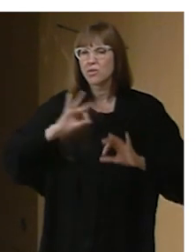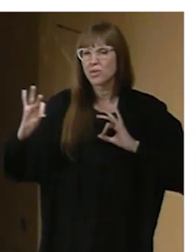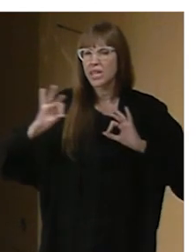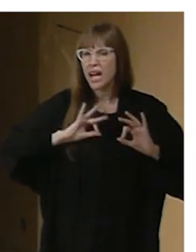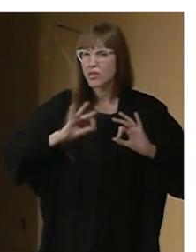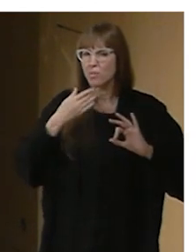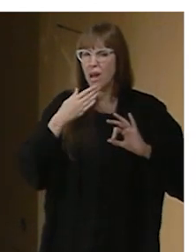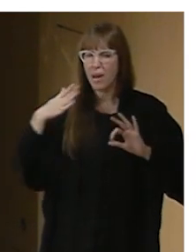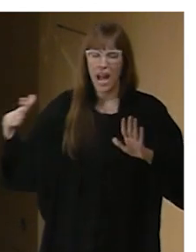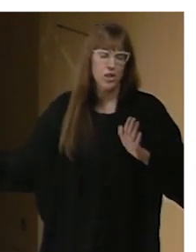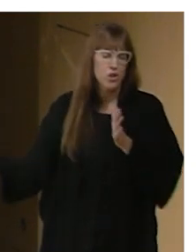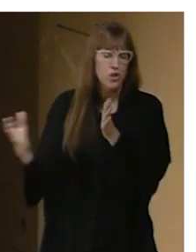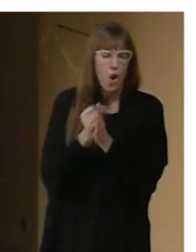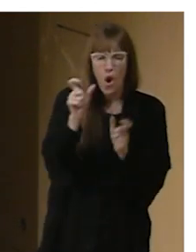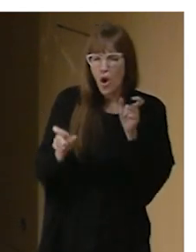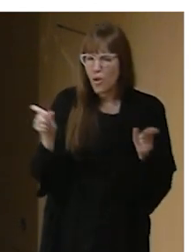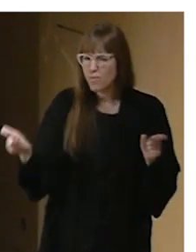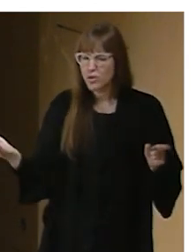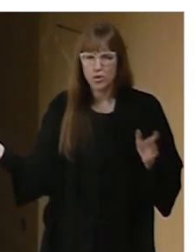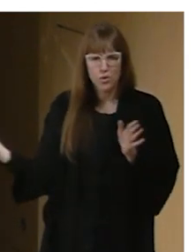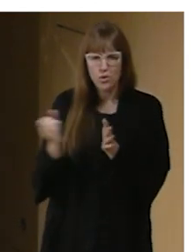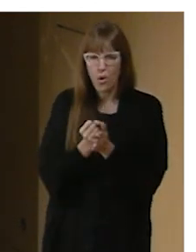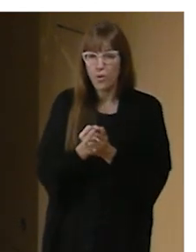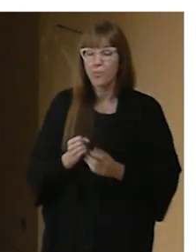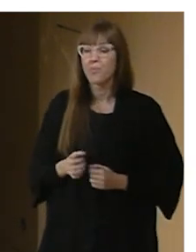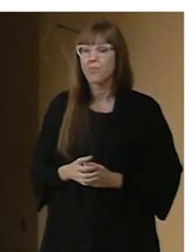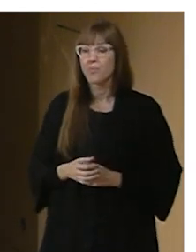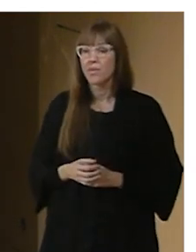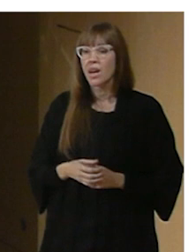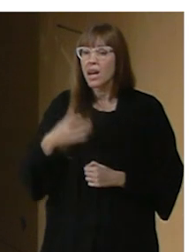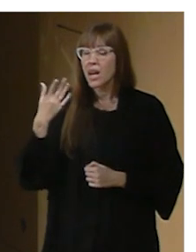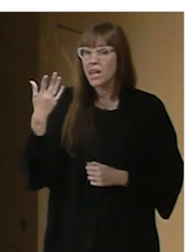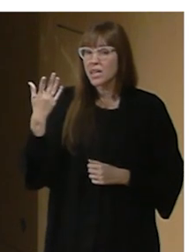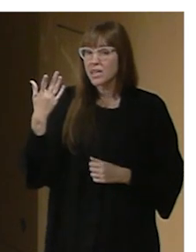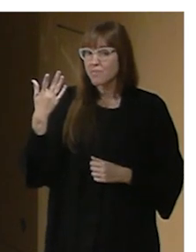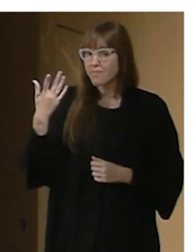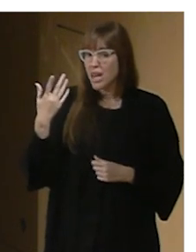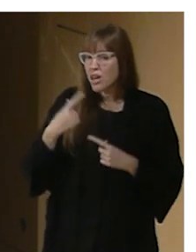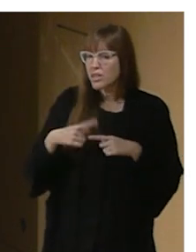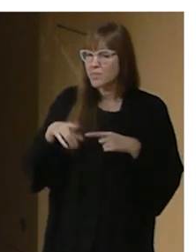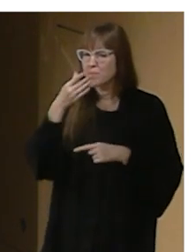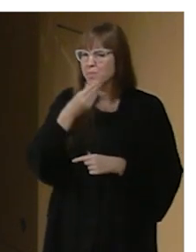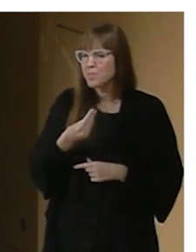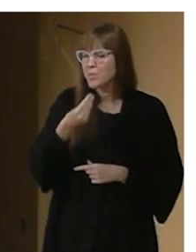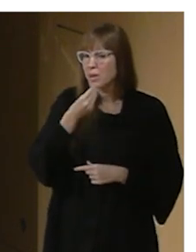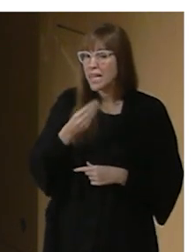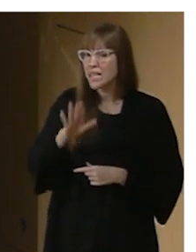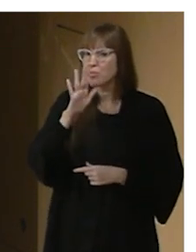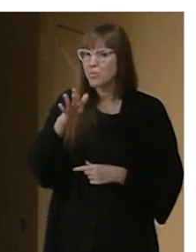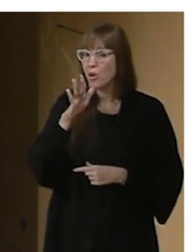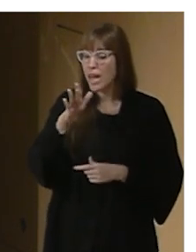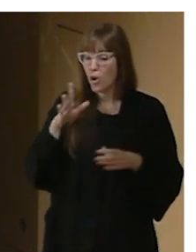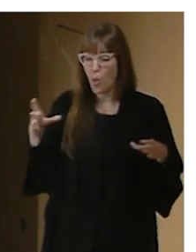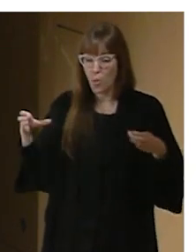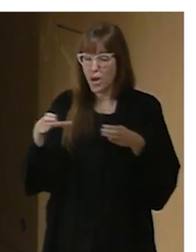absolutamente todo el mundo tienen cuestiones muy muy bonitas porque están muy muy muy implantados en la comunidad